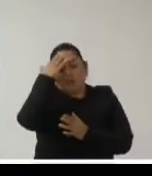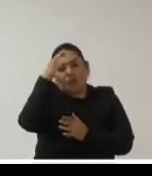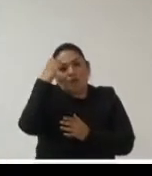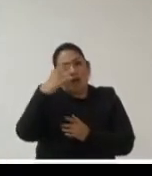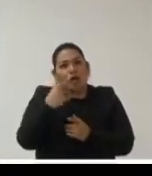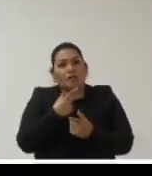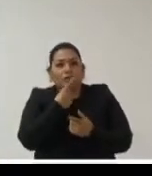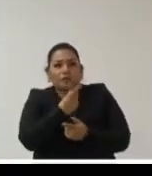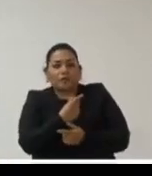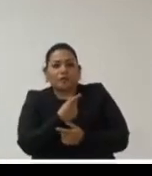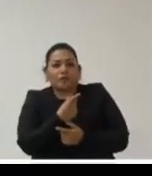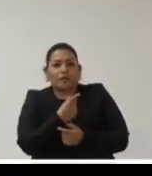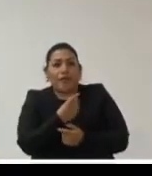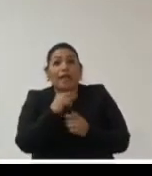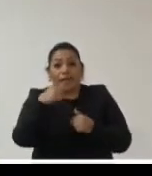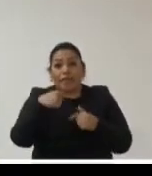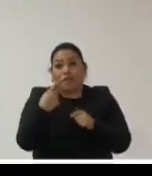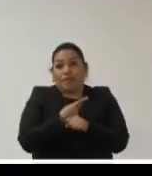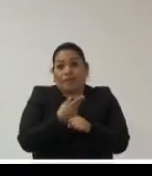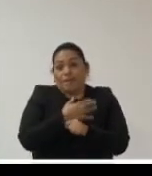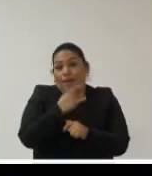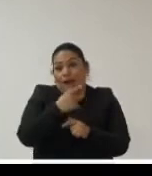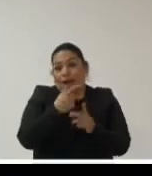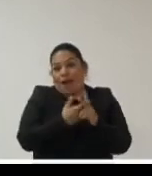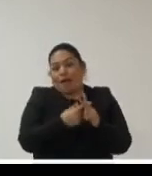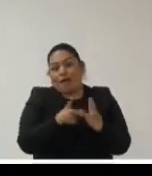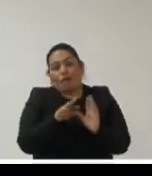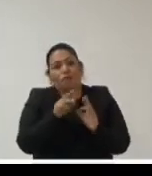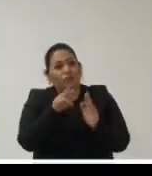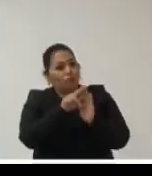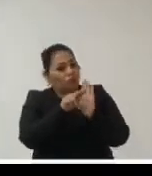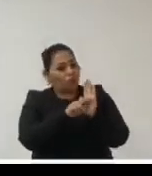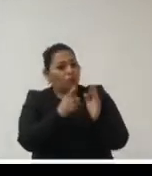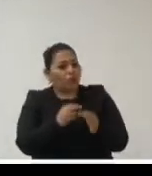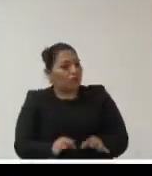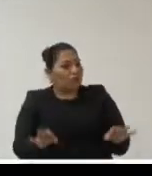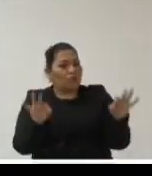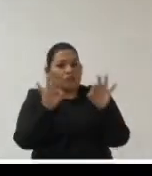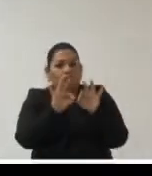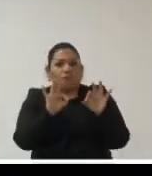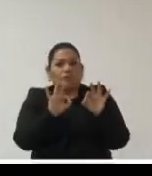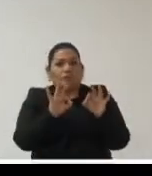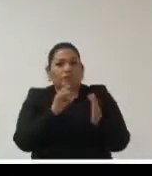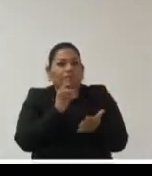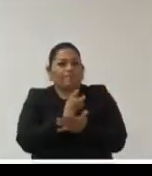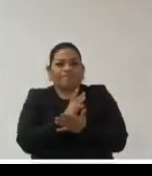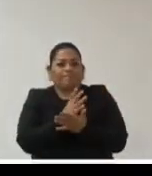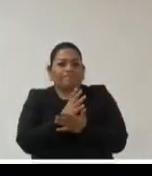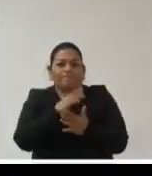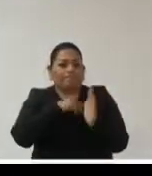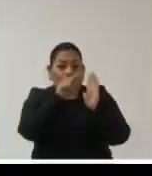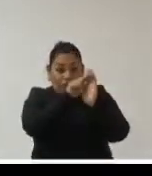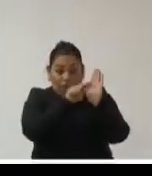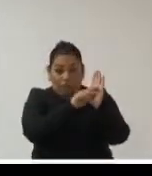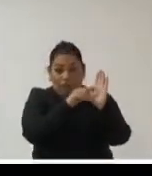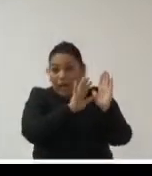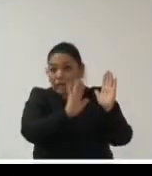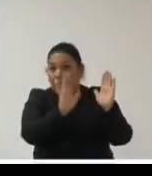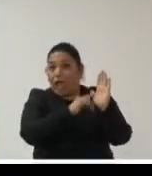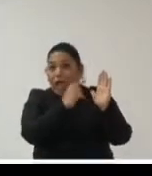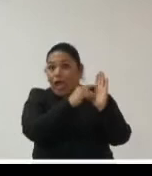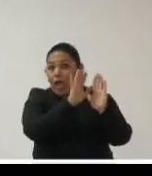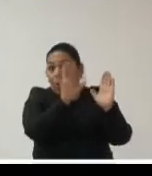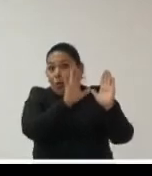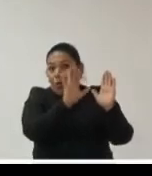montado a la región y nos parece que aquí hay una iniciativa relevante también porque no solamente es tener normativas en materia de acceso a la información pública